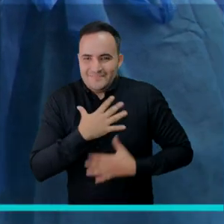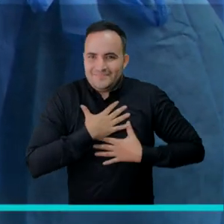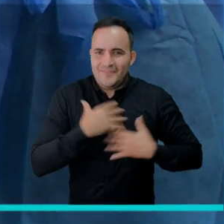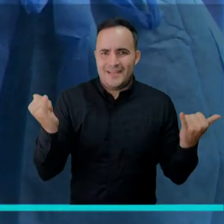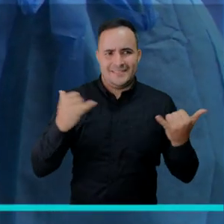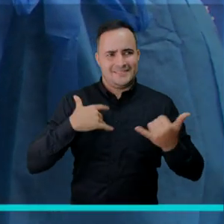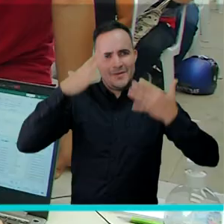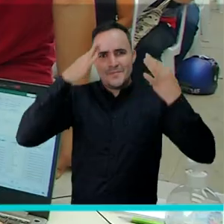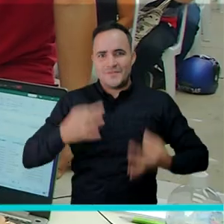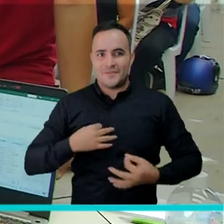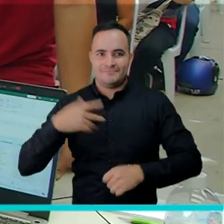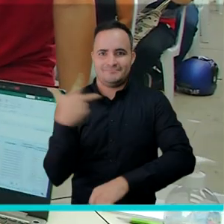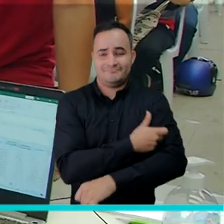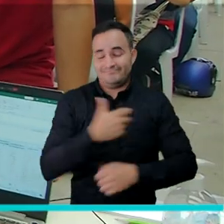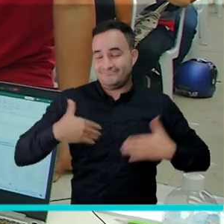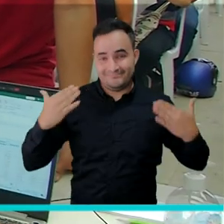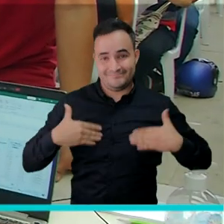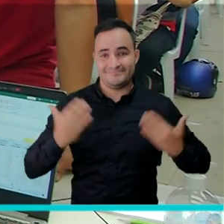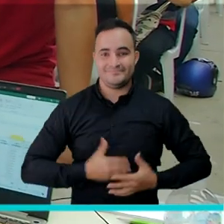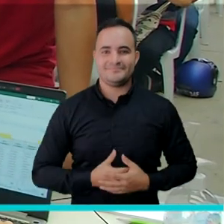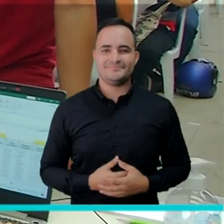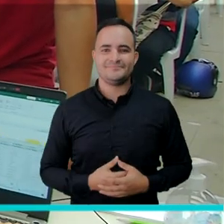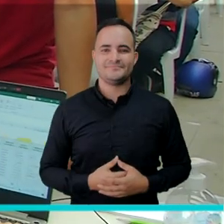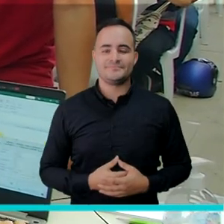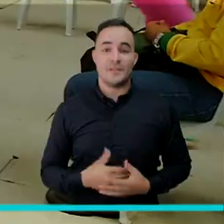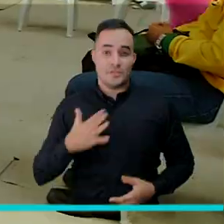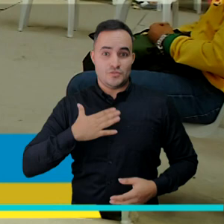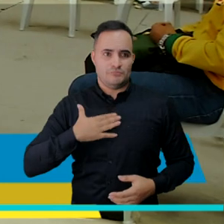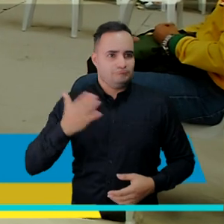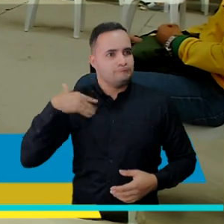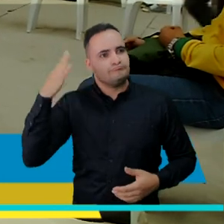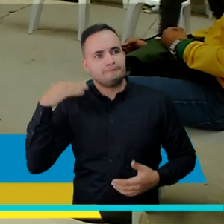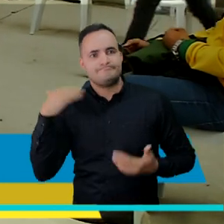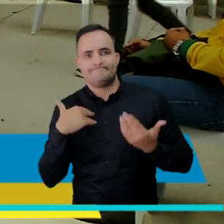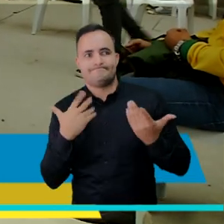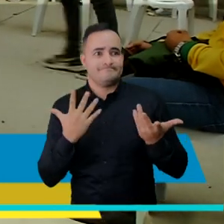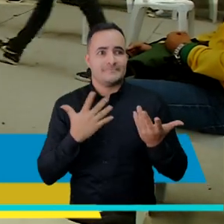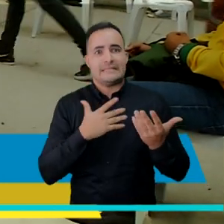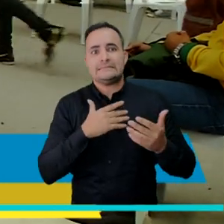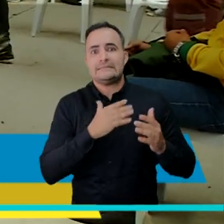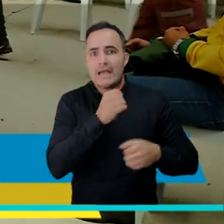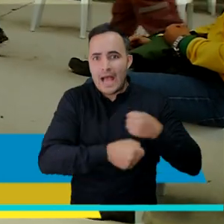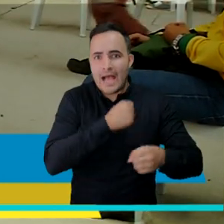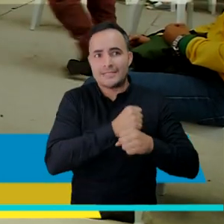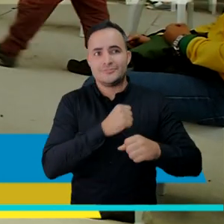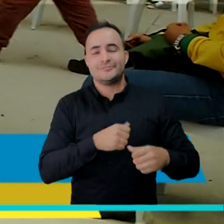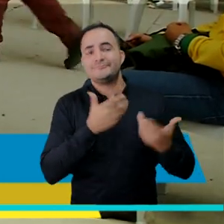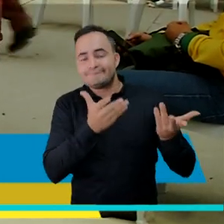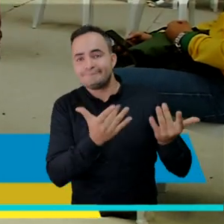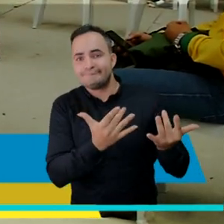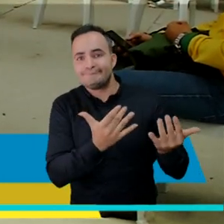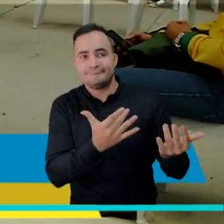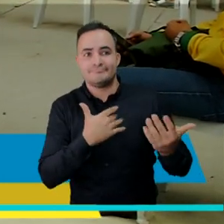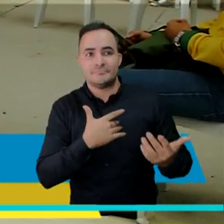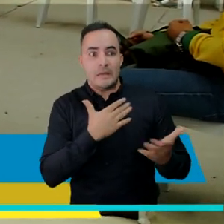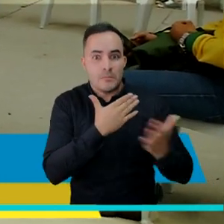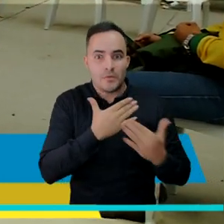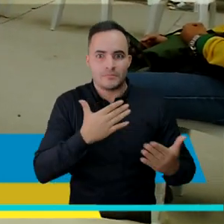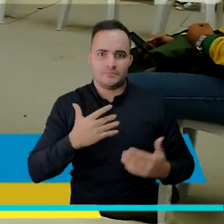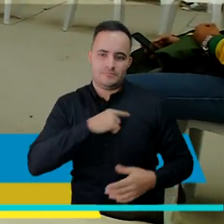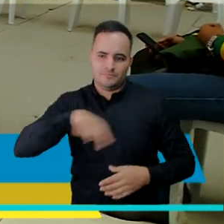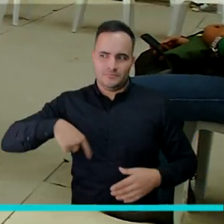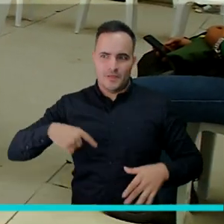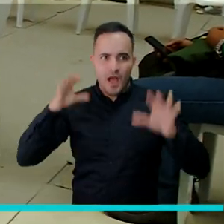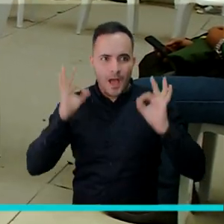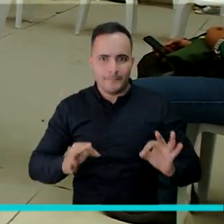ya me podía vacunar. Hace rato sí estaba esperando la vacuna, la oportunidad de la vacuna, porque considero que sí es